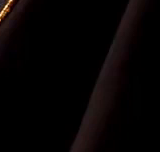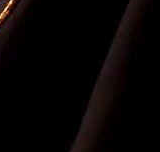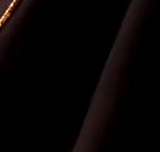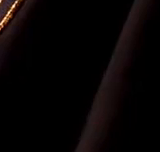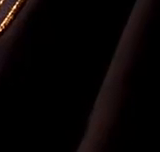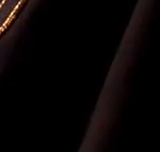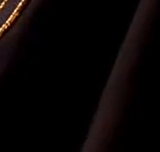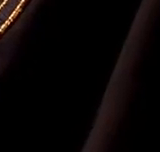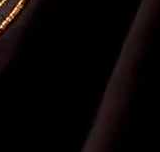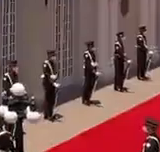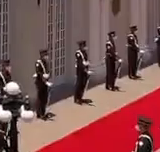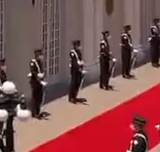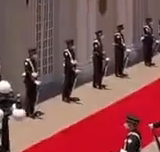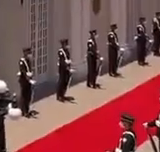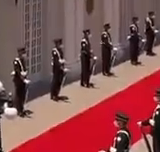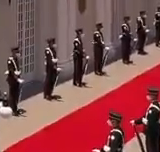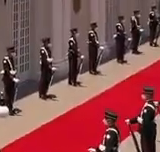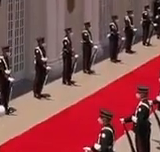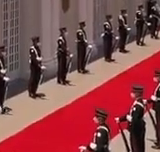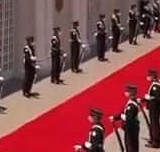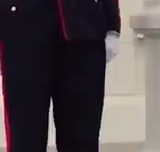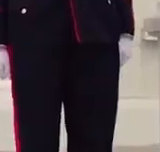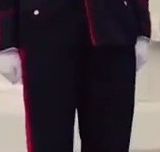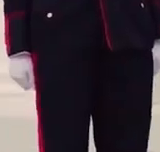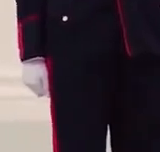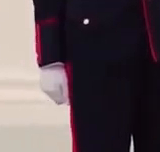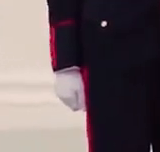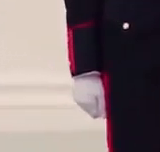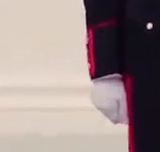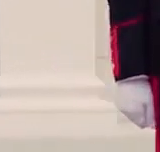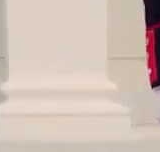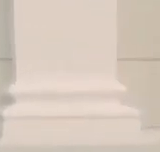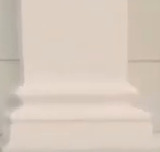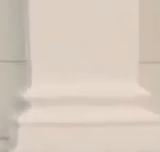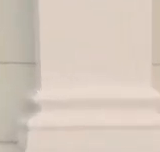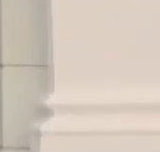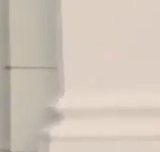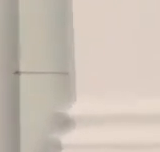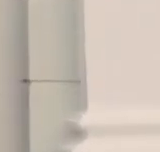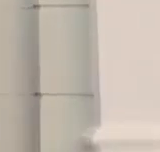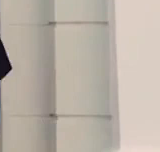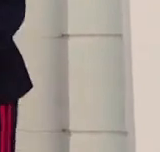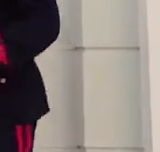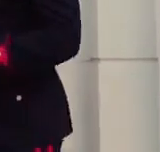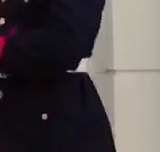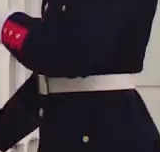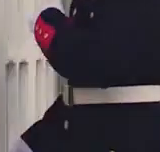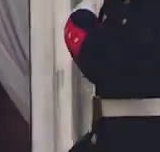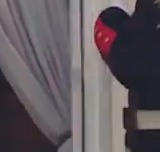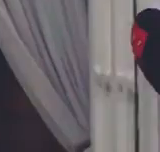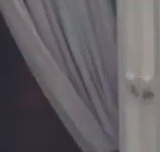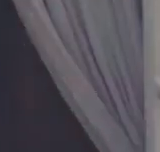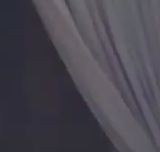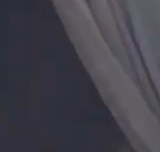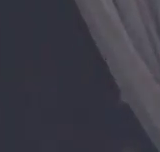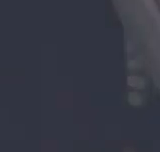A continuación se dirigirá al país Su Excelencia el Presidente de la República, Nayib Bukele.